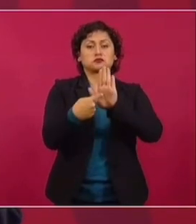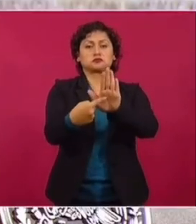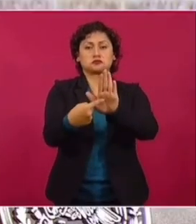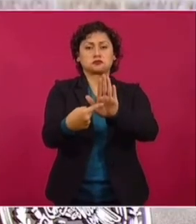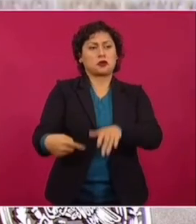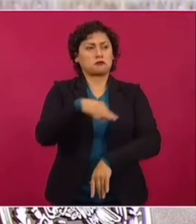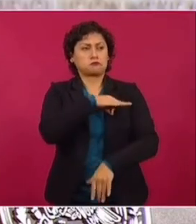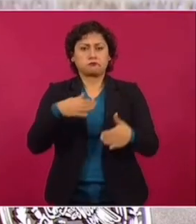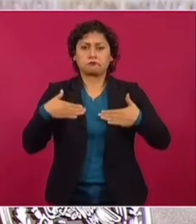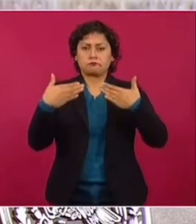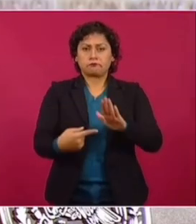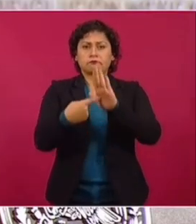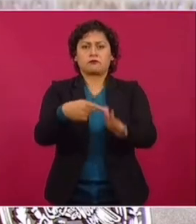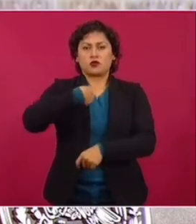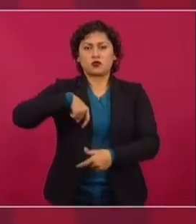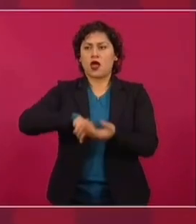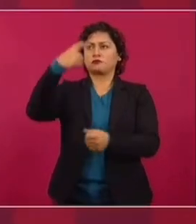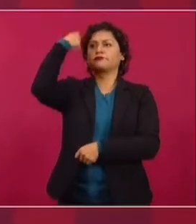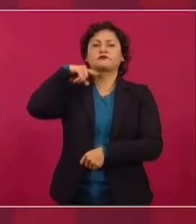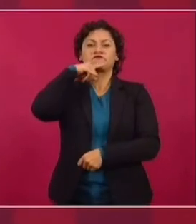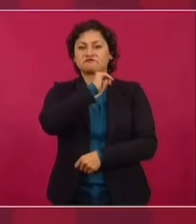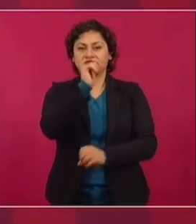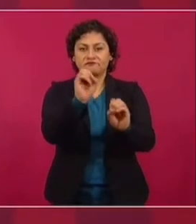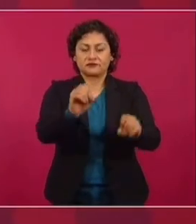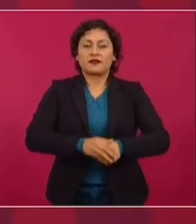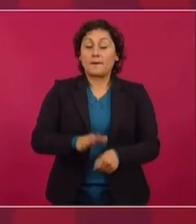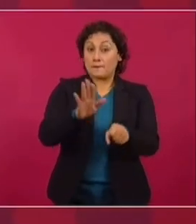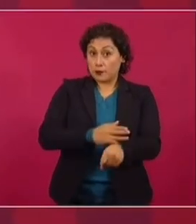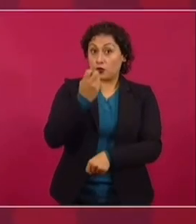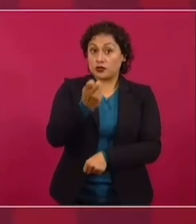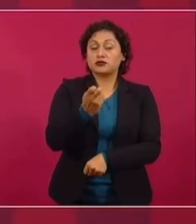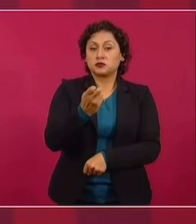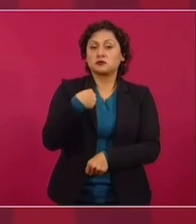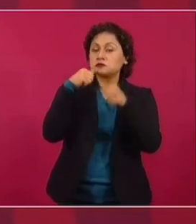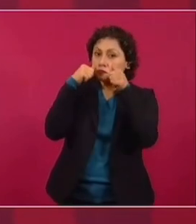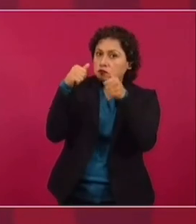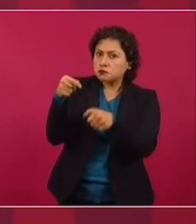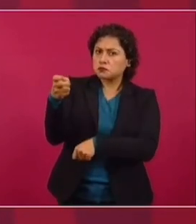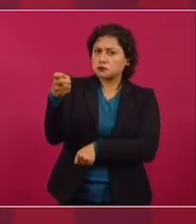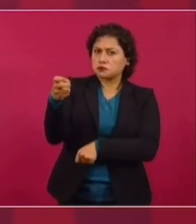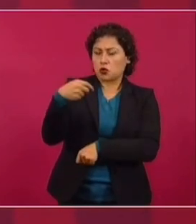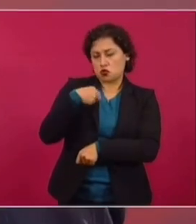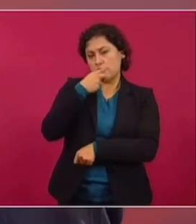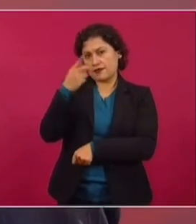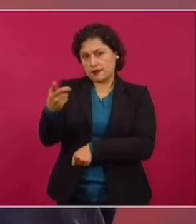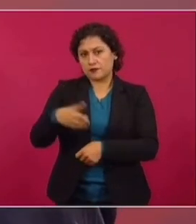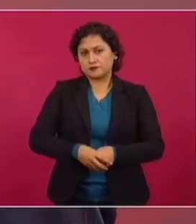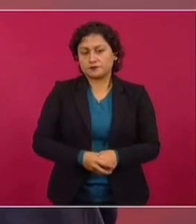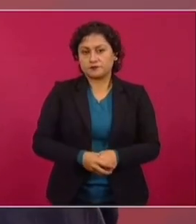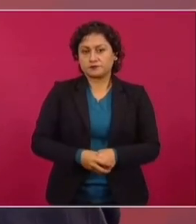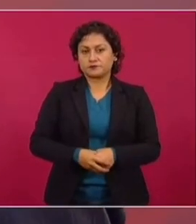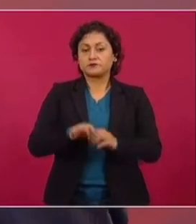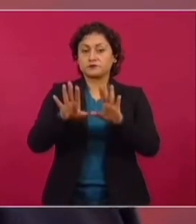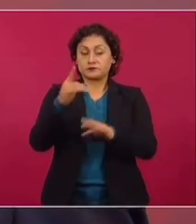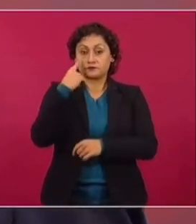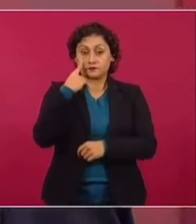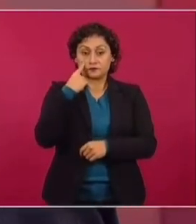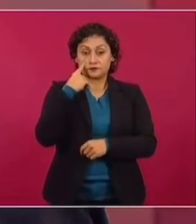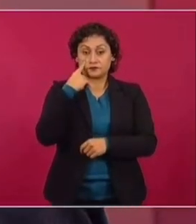sinceridad. No somos hipócritas. Por eso me importa mucho decirte que nosotros no